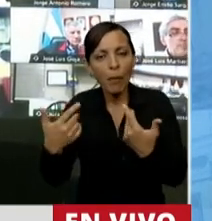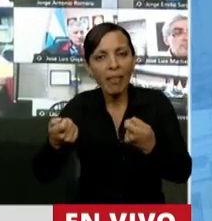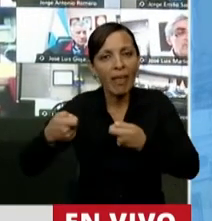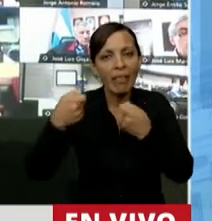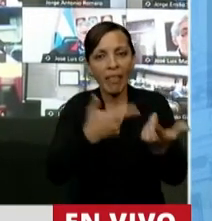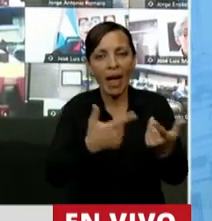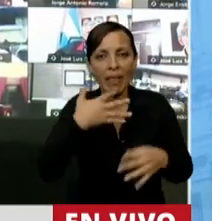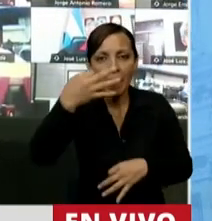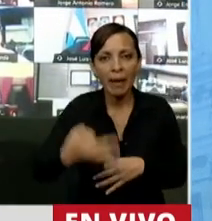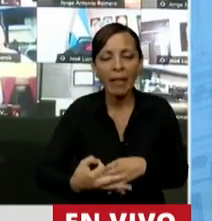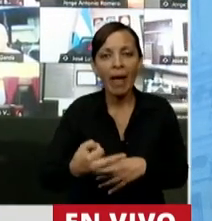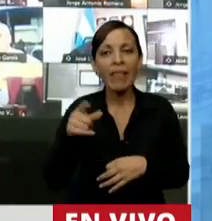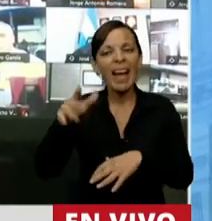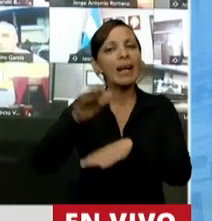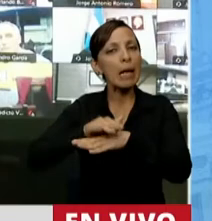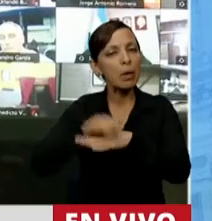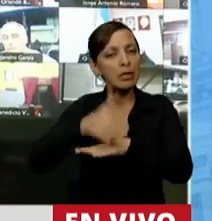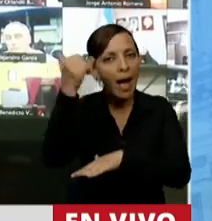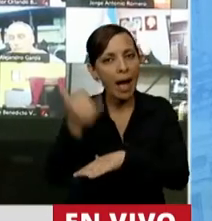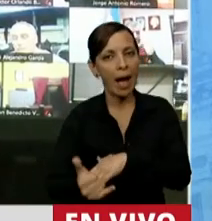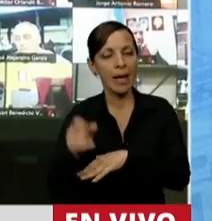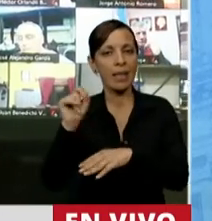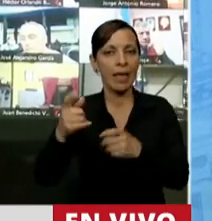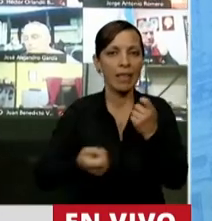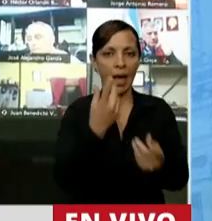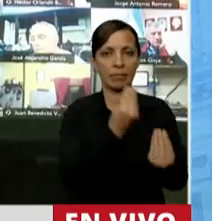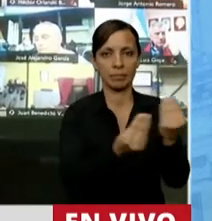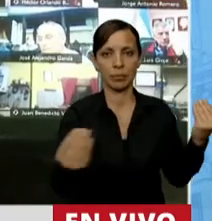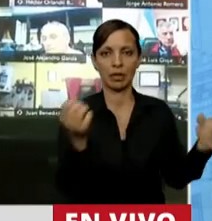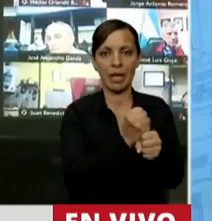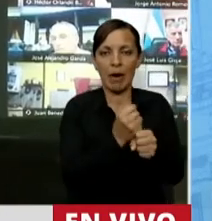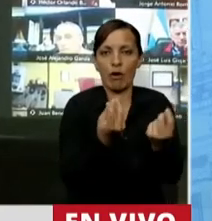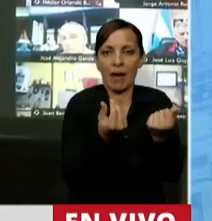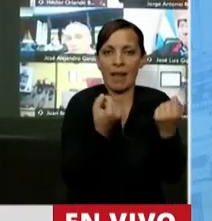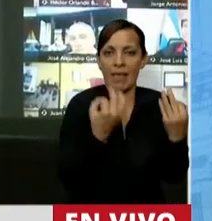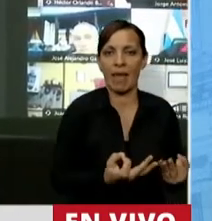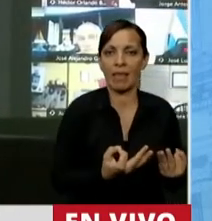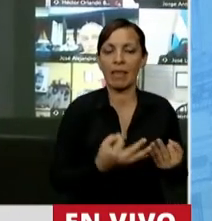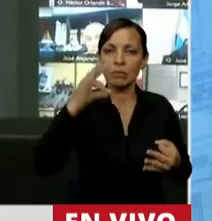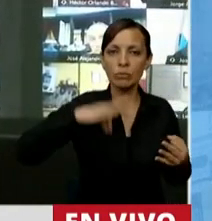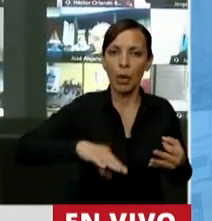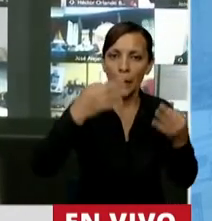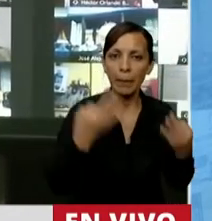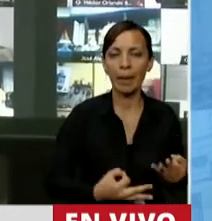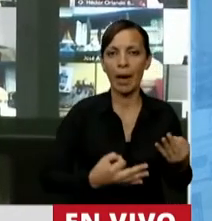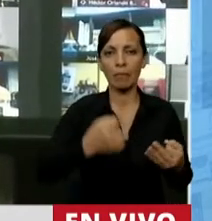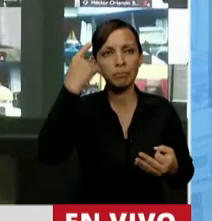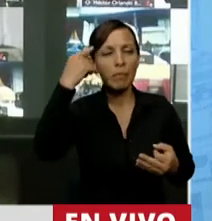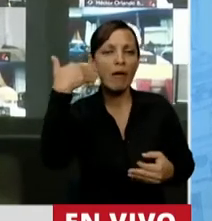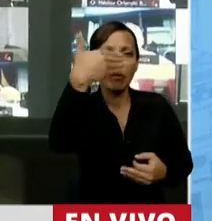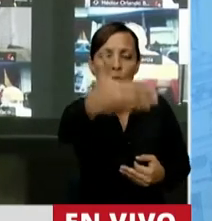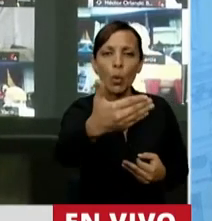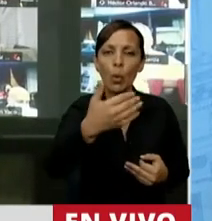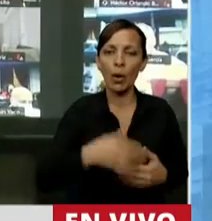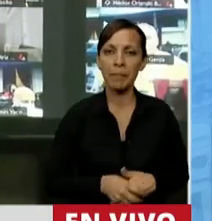verdad y tiene la responsabilidad también de generar empleo de calidad, bien remunerado, con expectativas hacia el